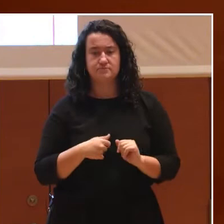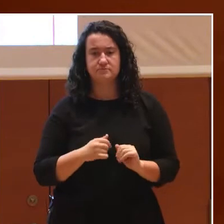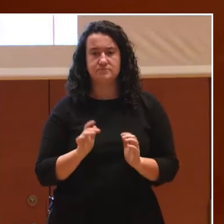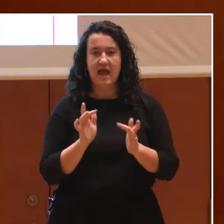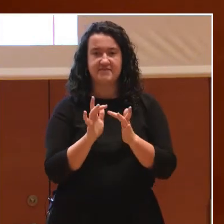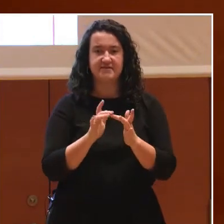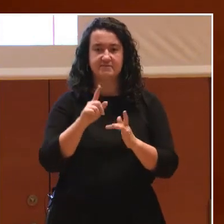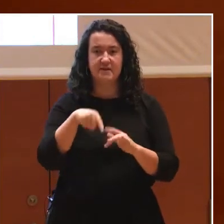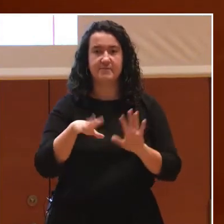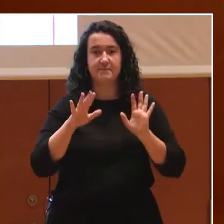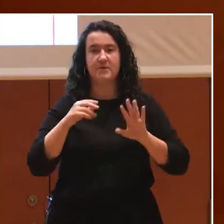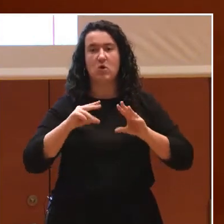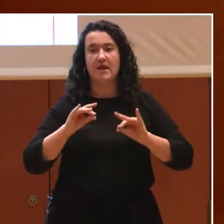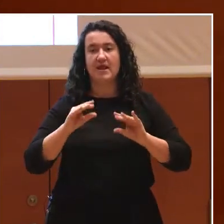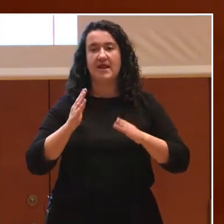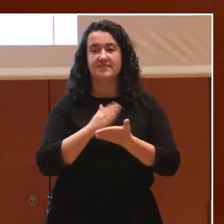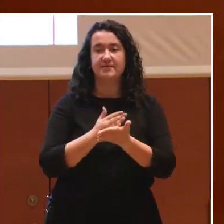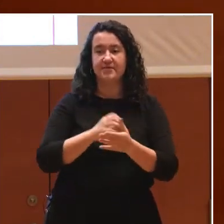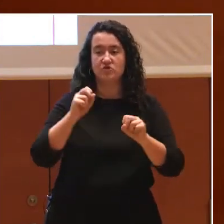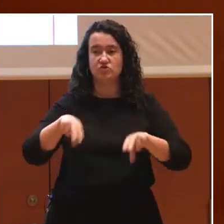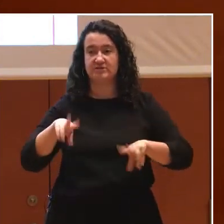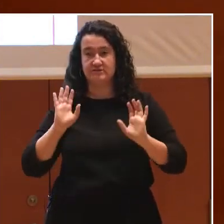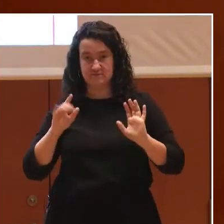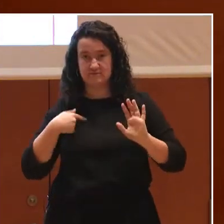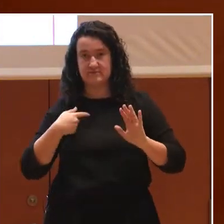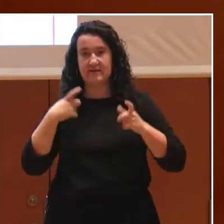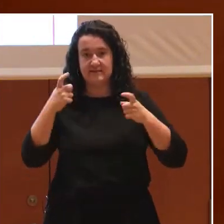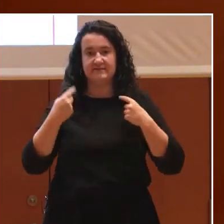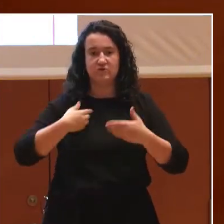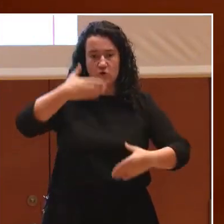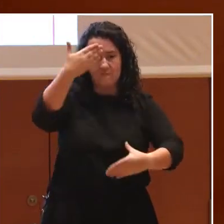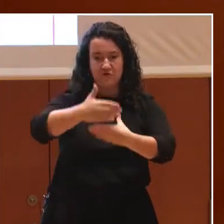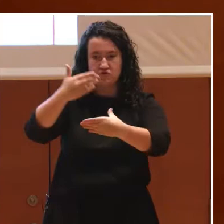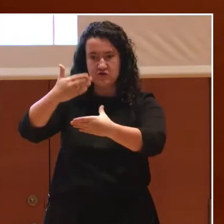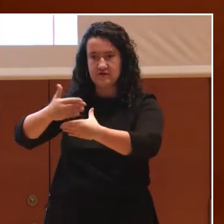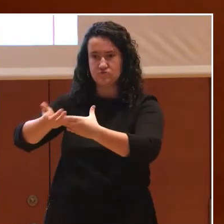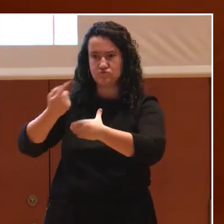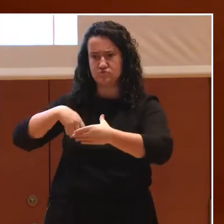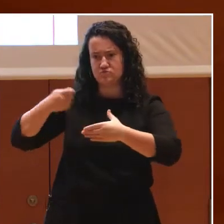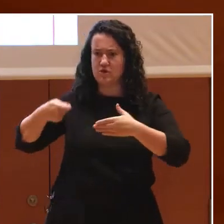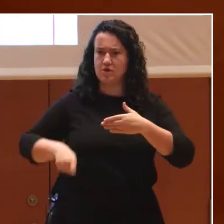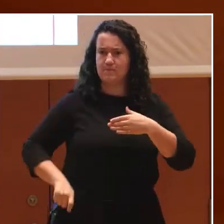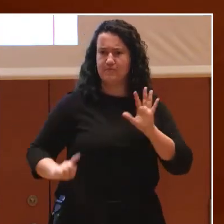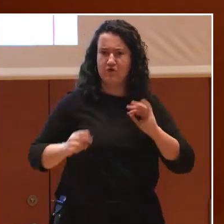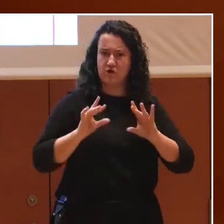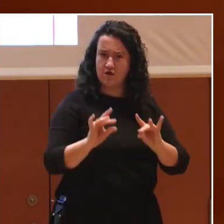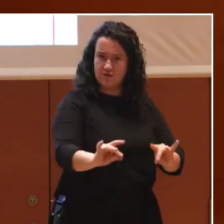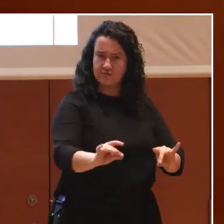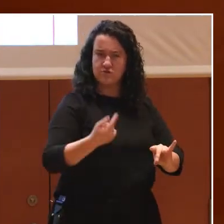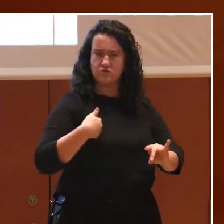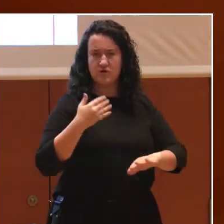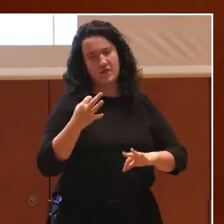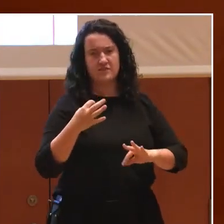la piel sin intermediación, intentando romper esas fronteras que a veces nos sitúan como profesionales de la intervención en lugares más